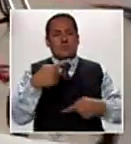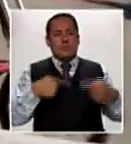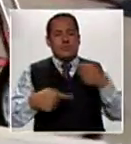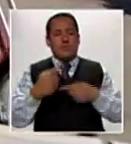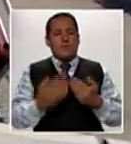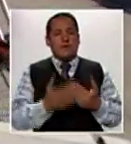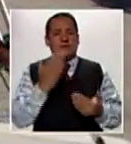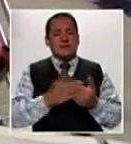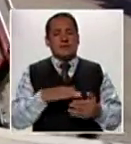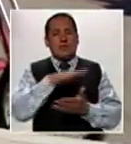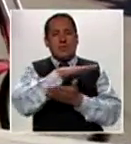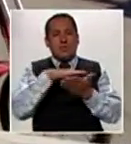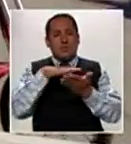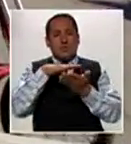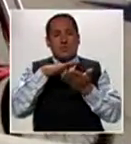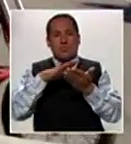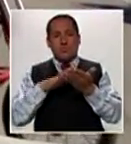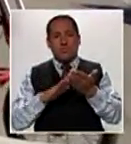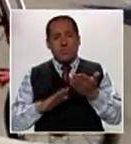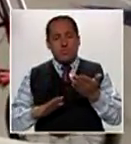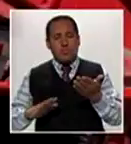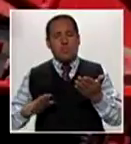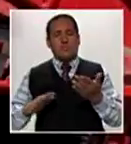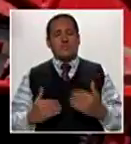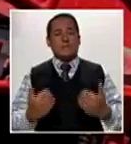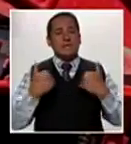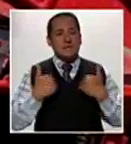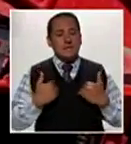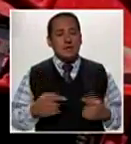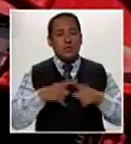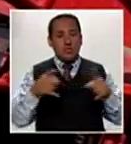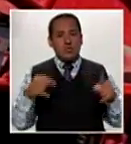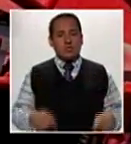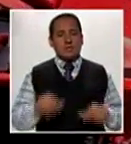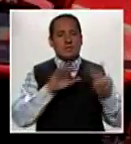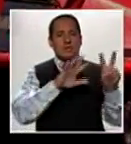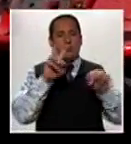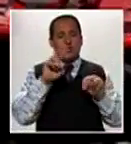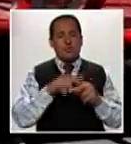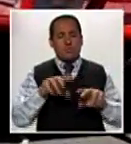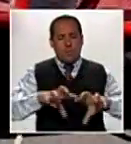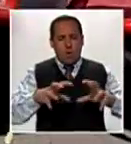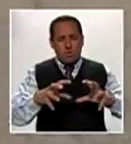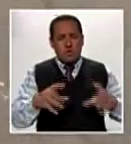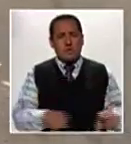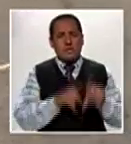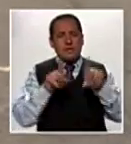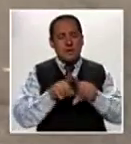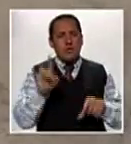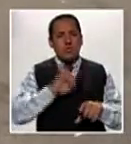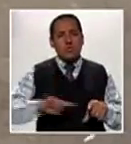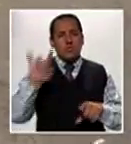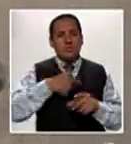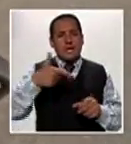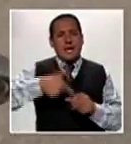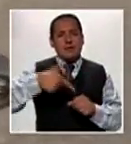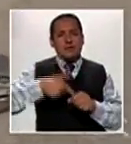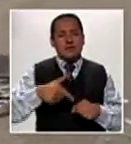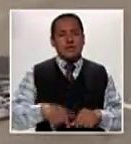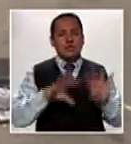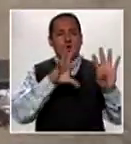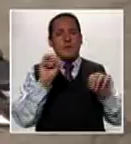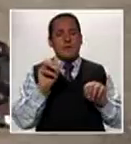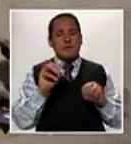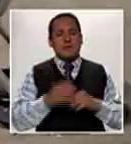movimientos sencillos, baja del vehículo. Tiene un motor de 72 centímetros cúbicos, utiliza gasolina